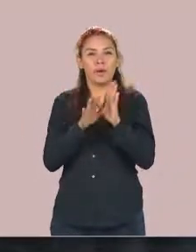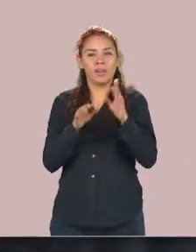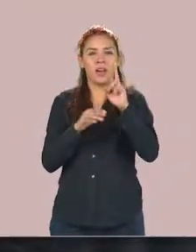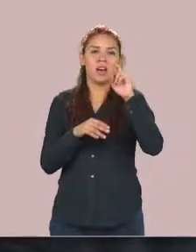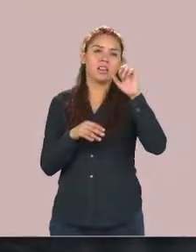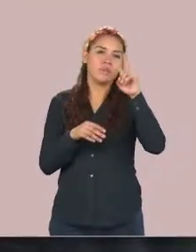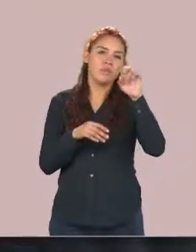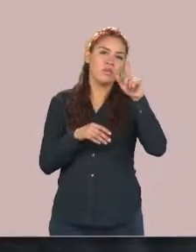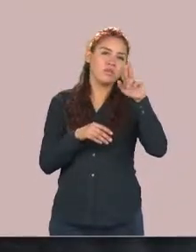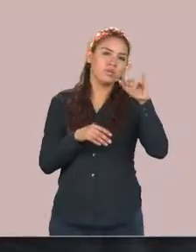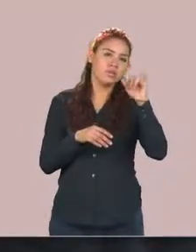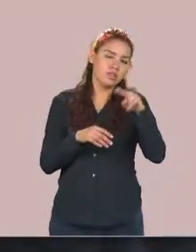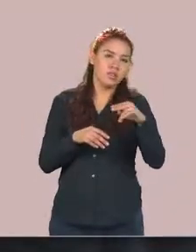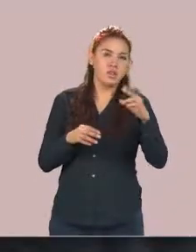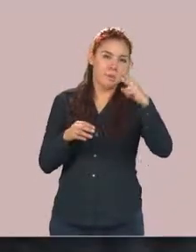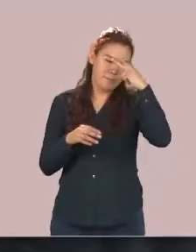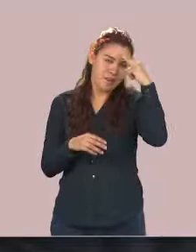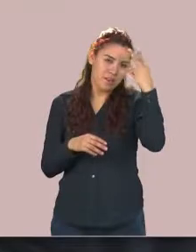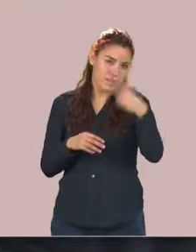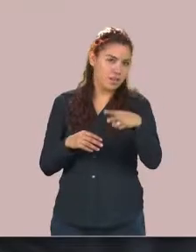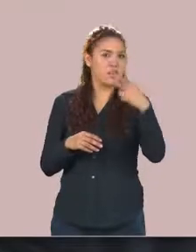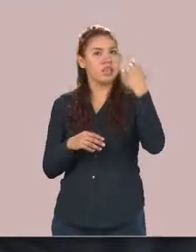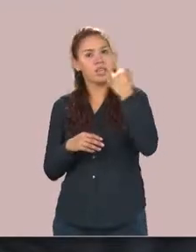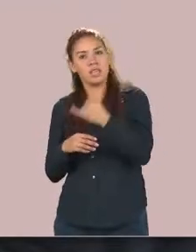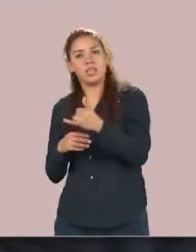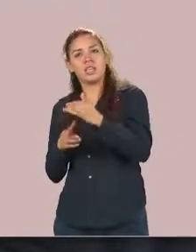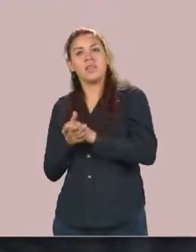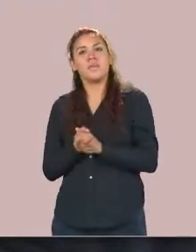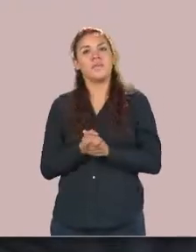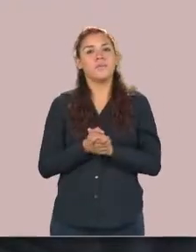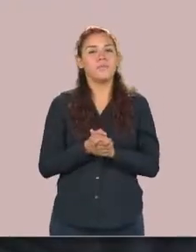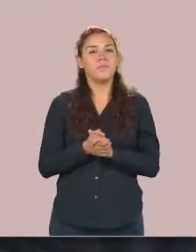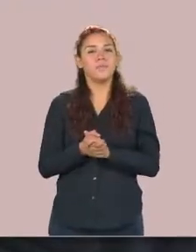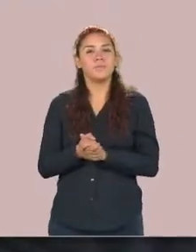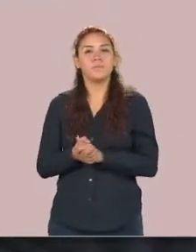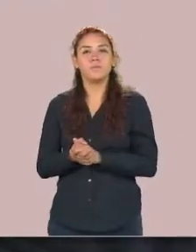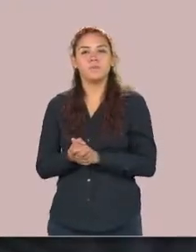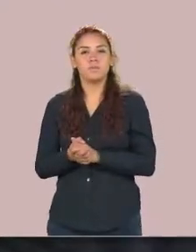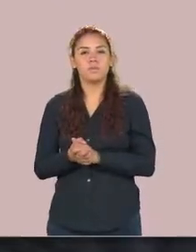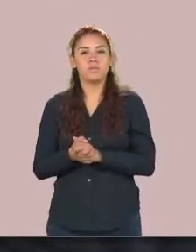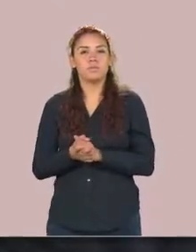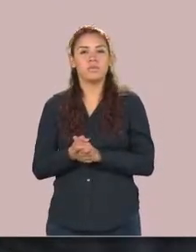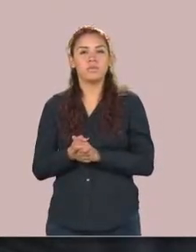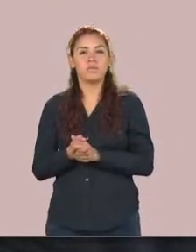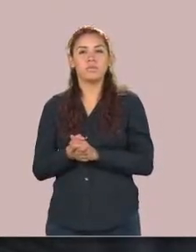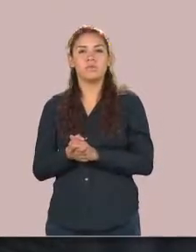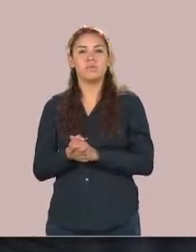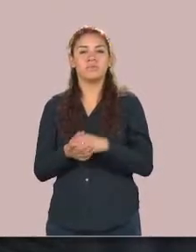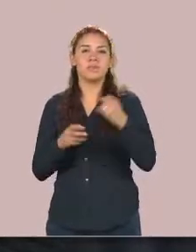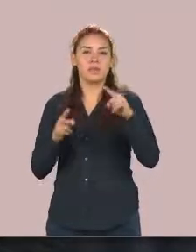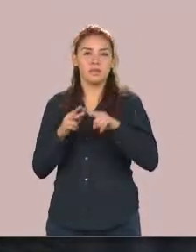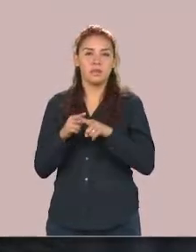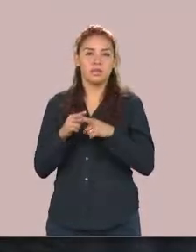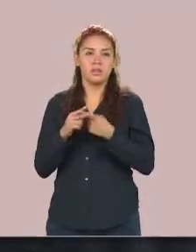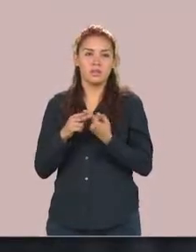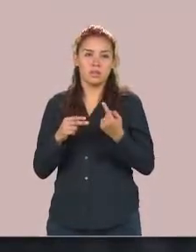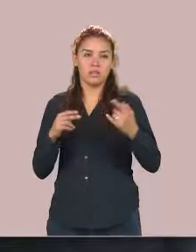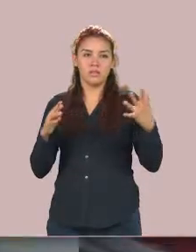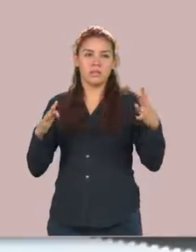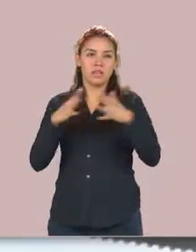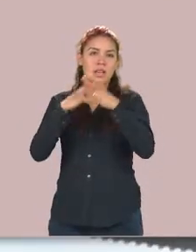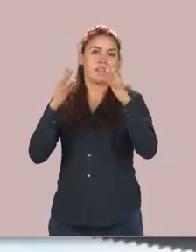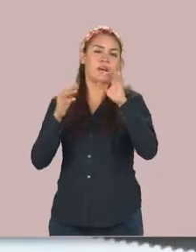y el inicio de la guerra por la independencia de México